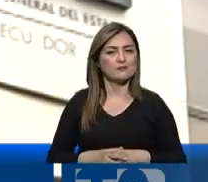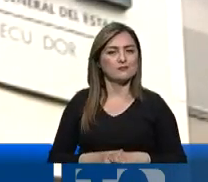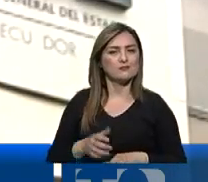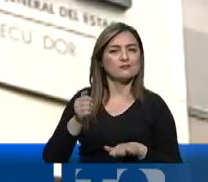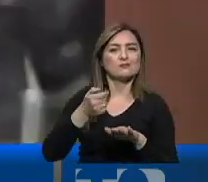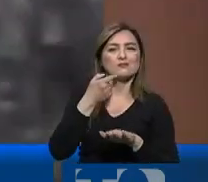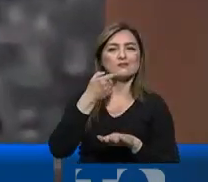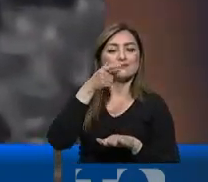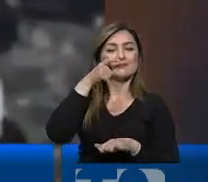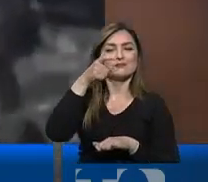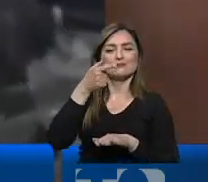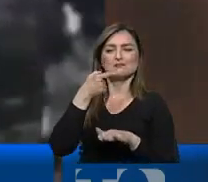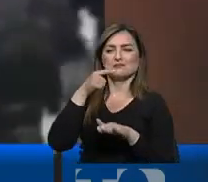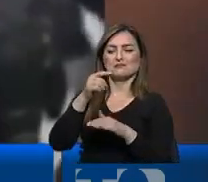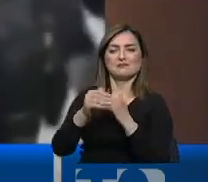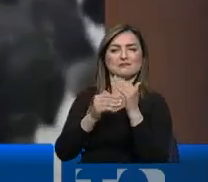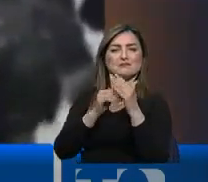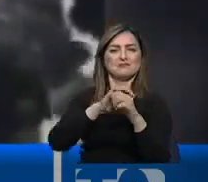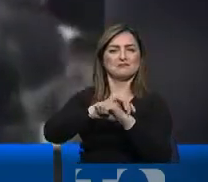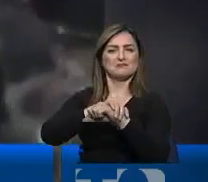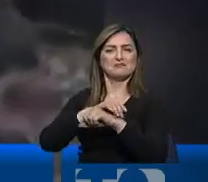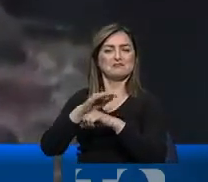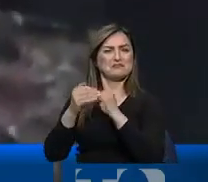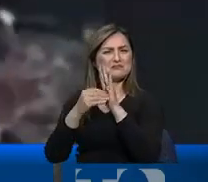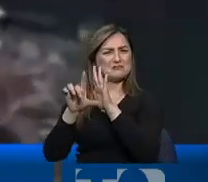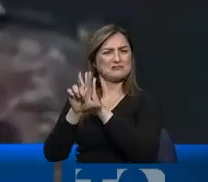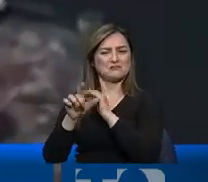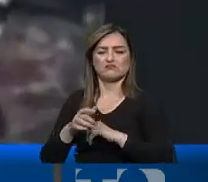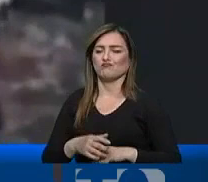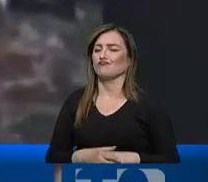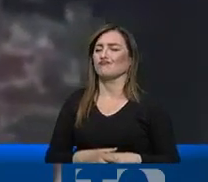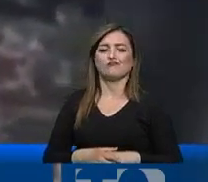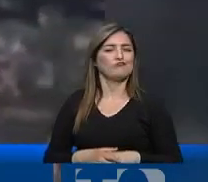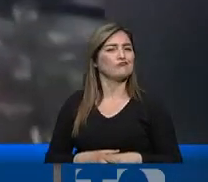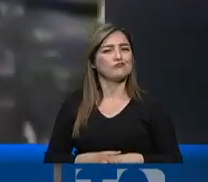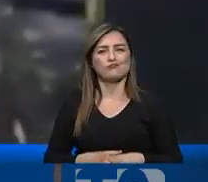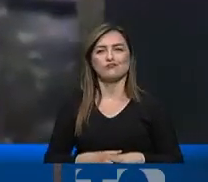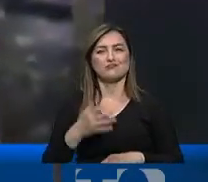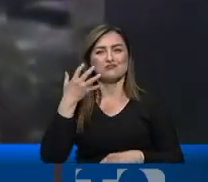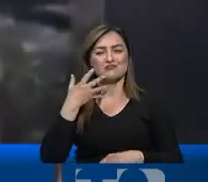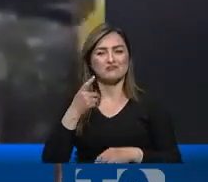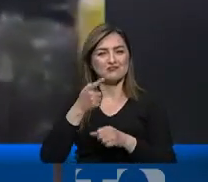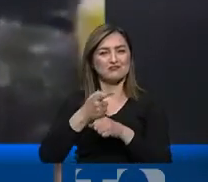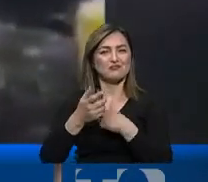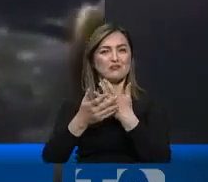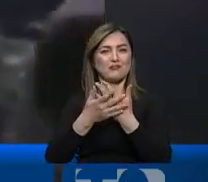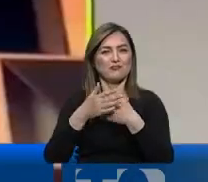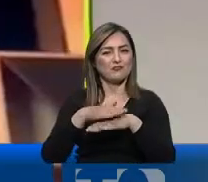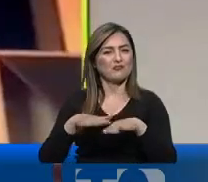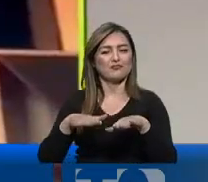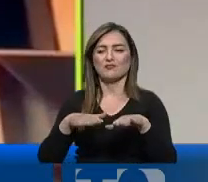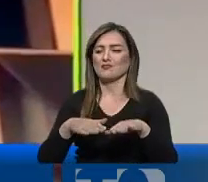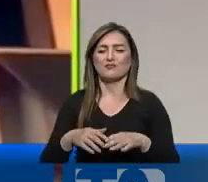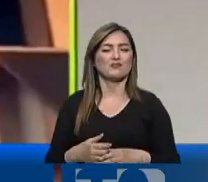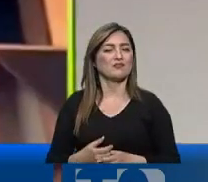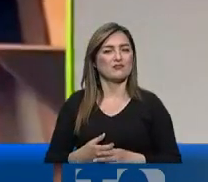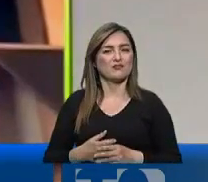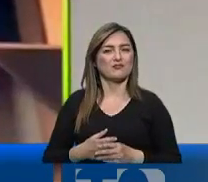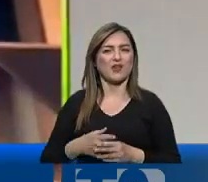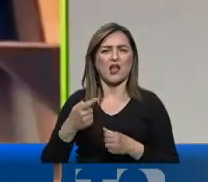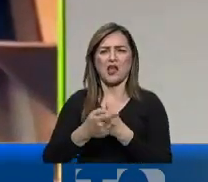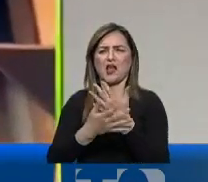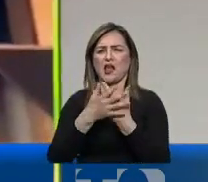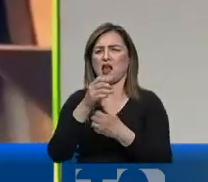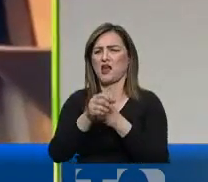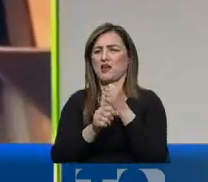sostuvo que no existe ilegalidad en su detención, pues bajo ningún criterio ha caducado la prisión preventiva en su contra debido a que ya fue